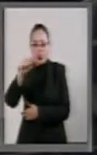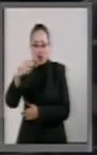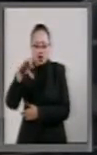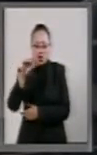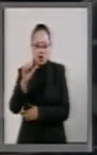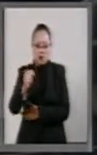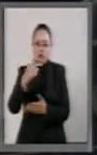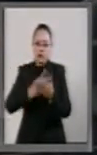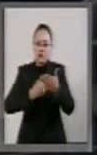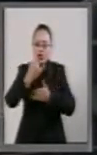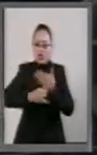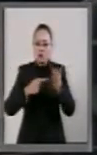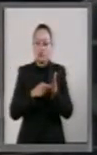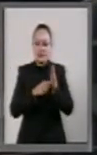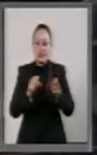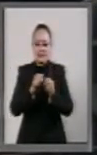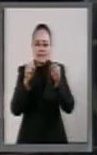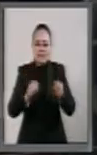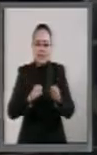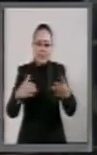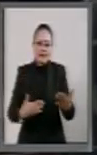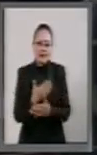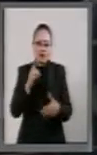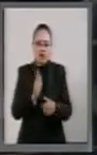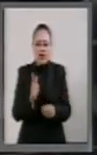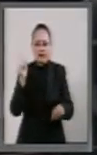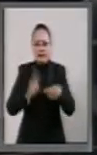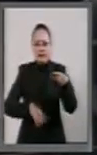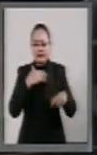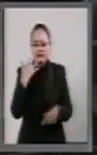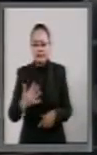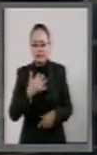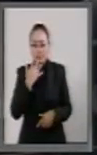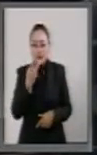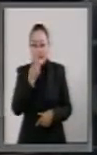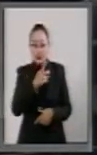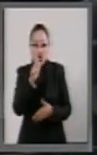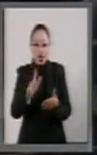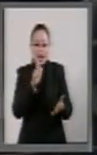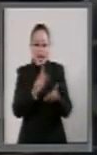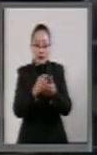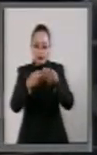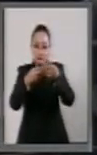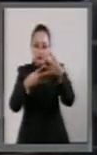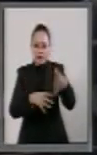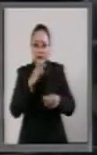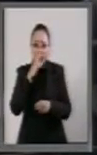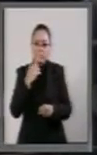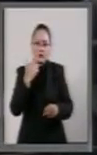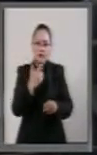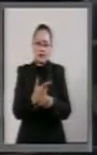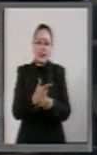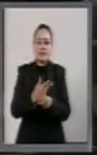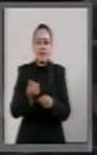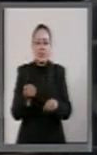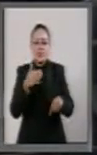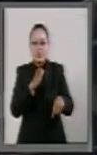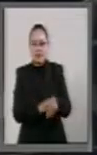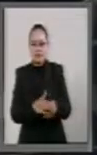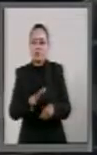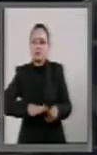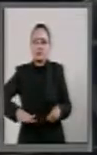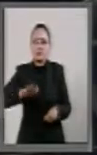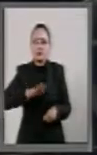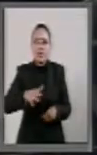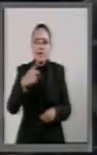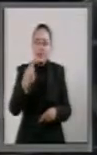expide la Ley General del Sistema Nacional Anticorrupción, la Ley General de Responsabilidades Administrativas de los servidores públicos y